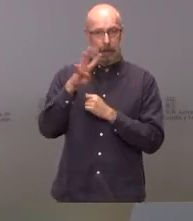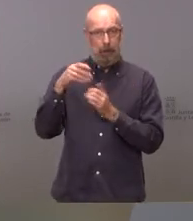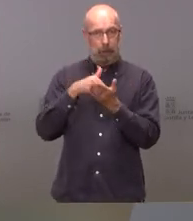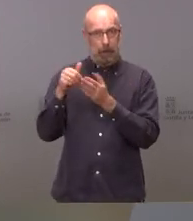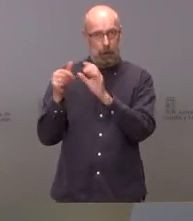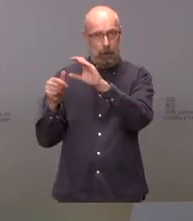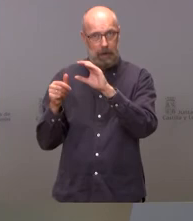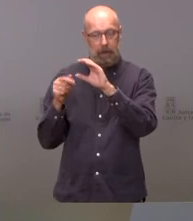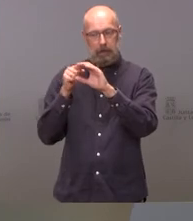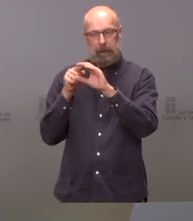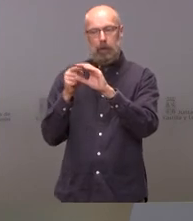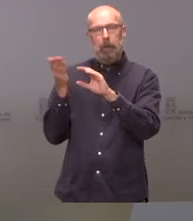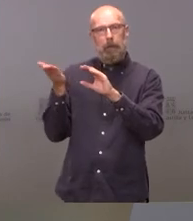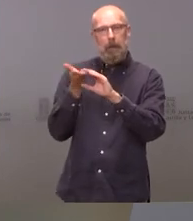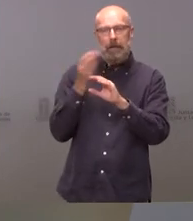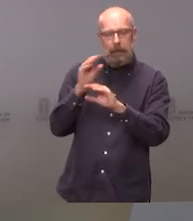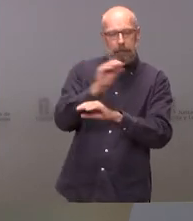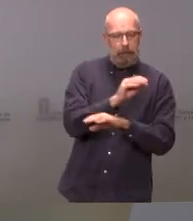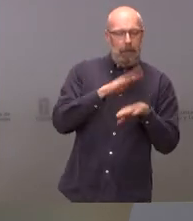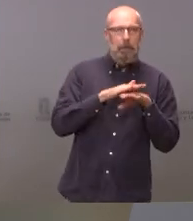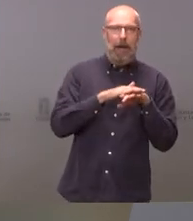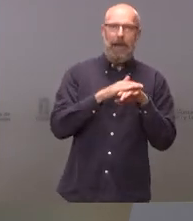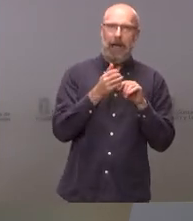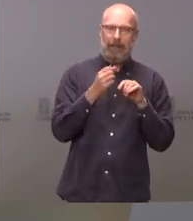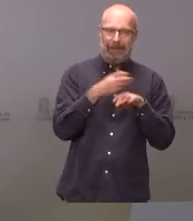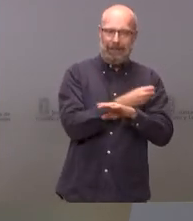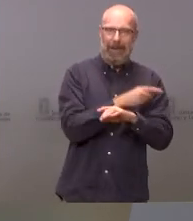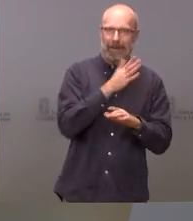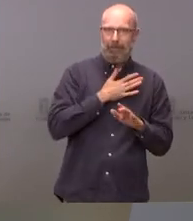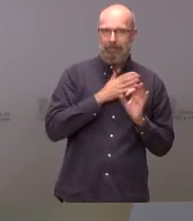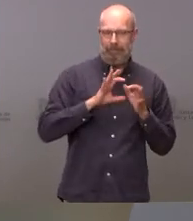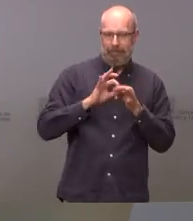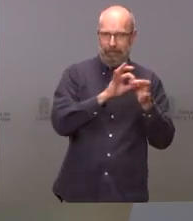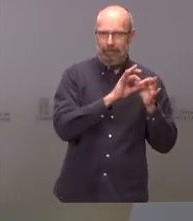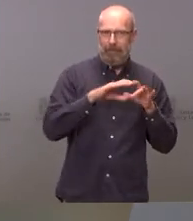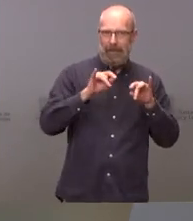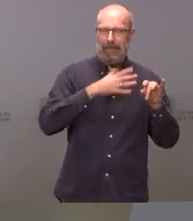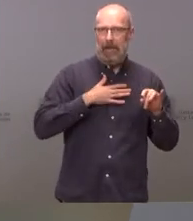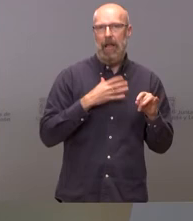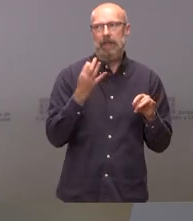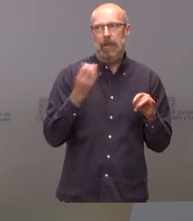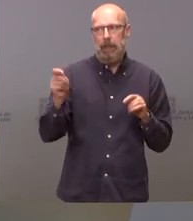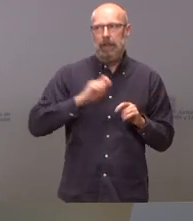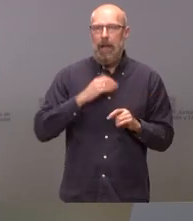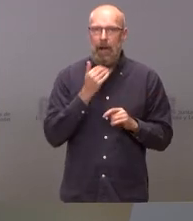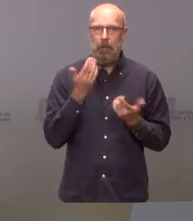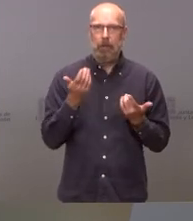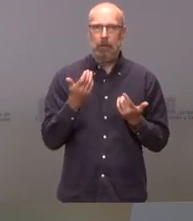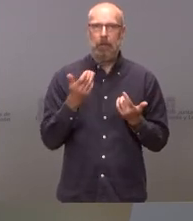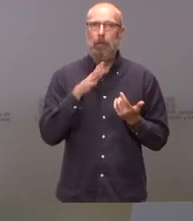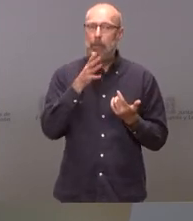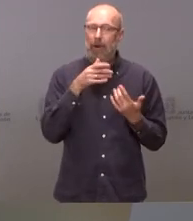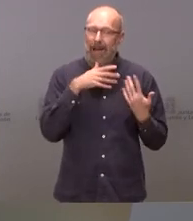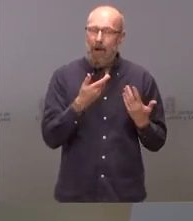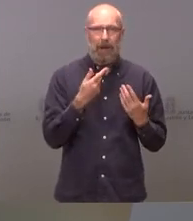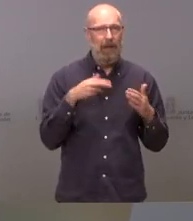verdaderamente compromisos para el corredor atlántico para el ramal noroeste del corredor atlántico y se supla esa carencia que es o ahora o nunca